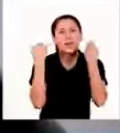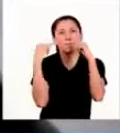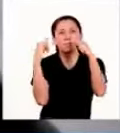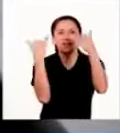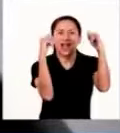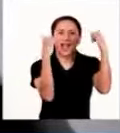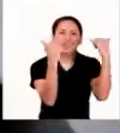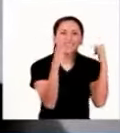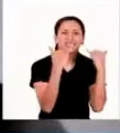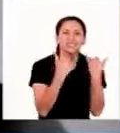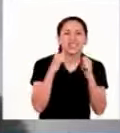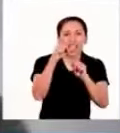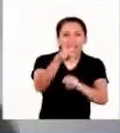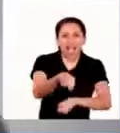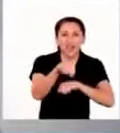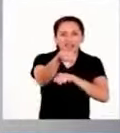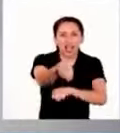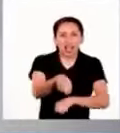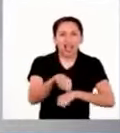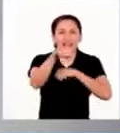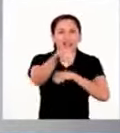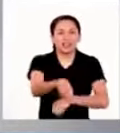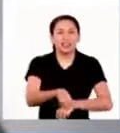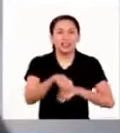donde paseamos por caballo,